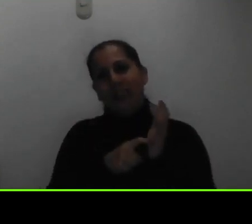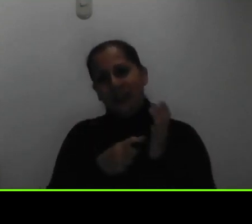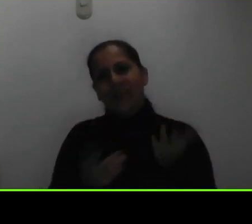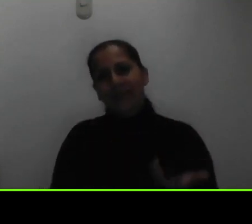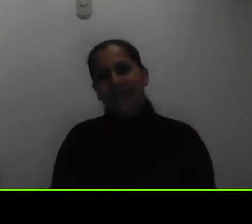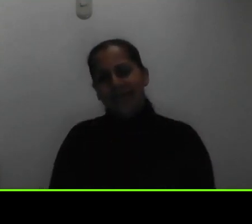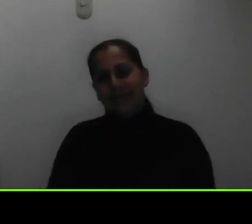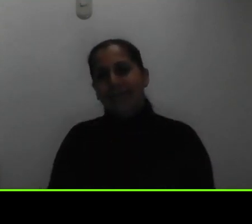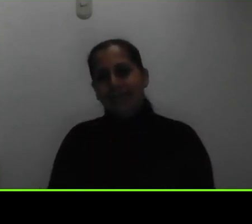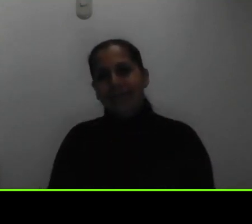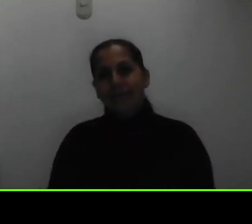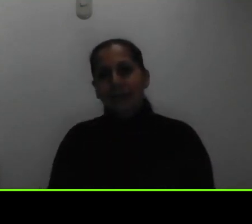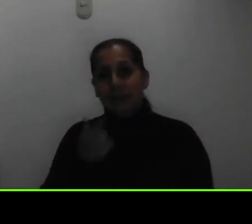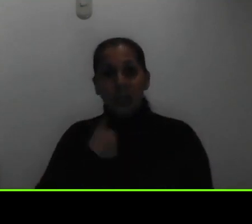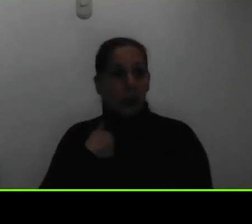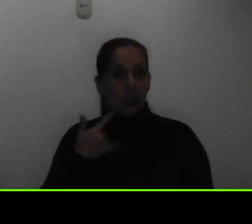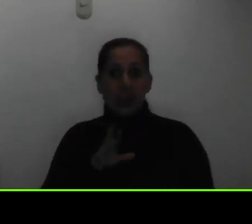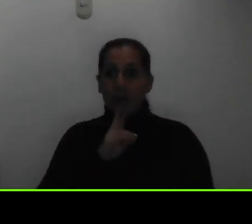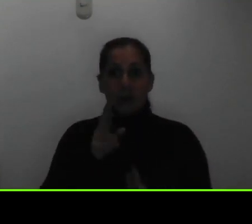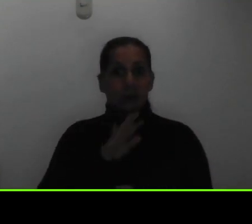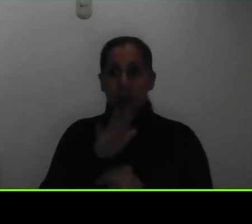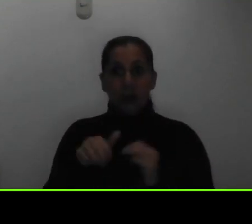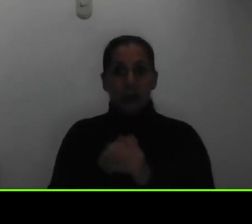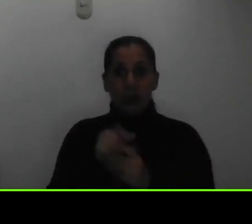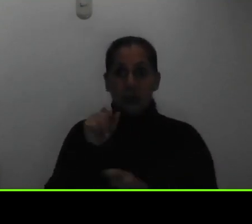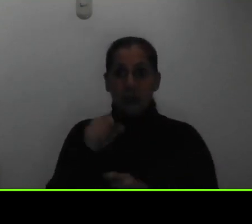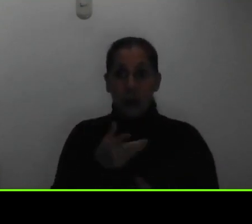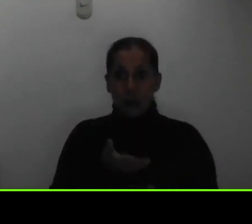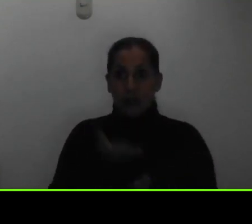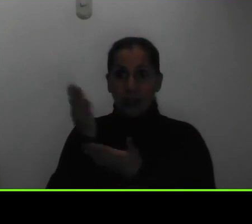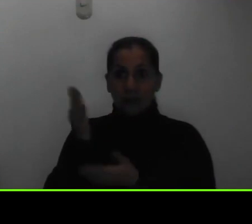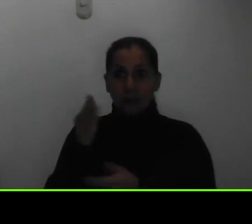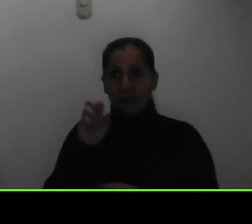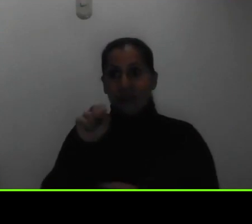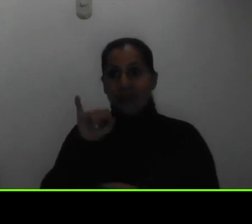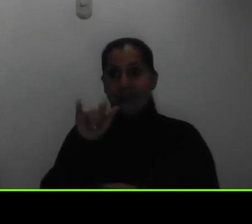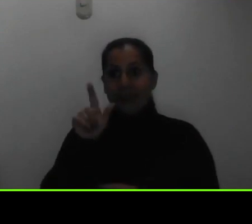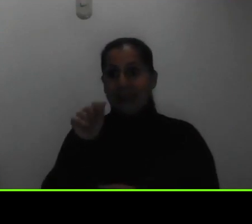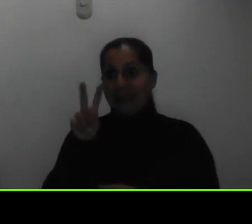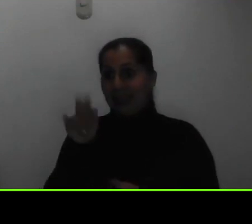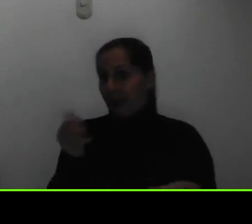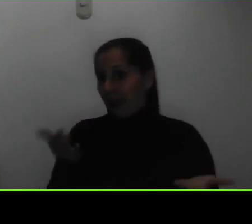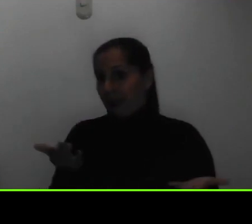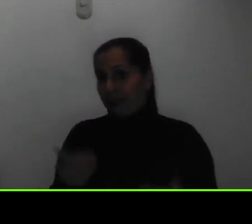he contestado en este bloque le voy a dar el pase a la compañera Silvia